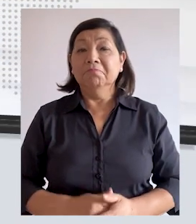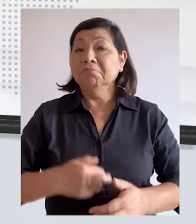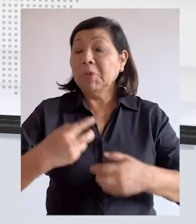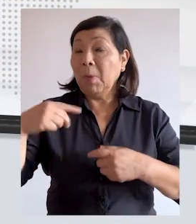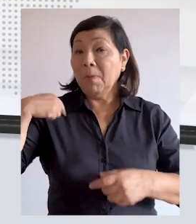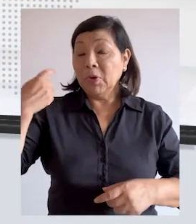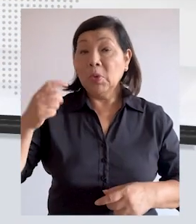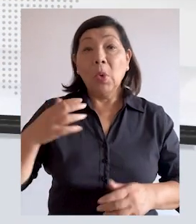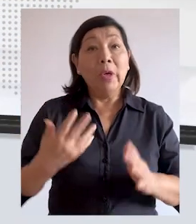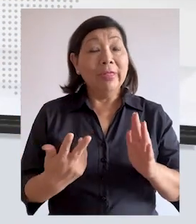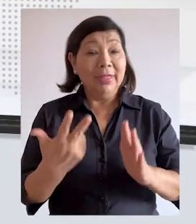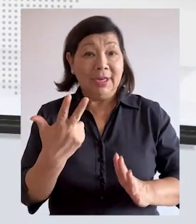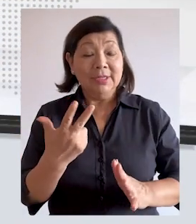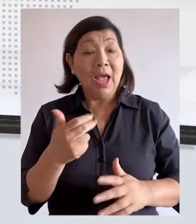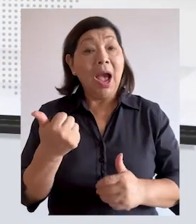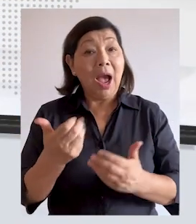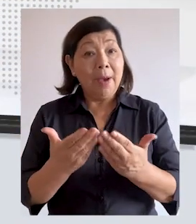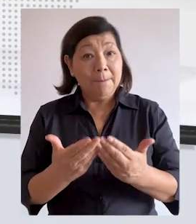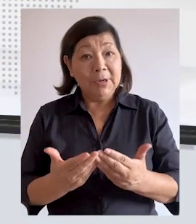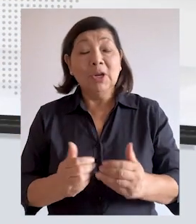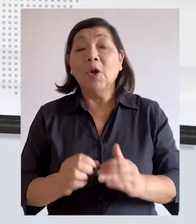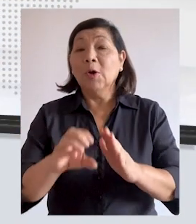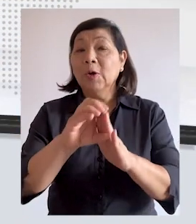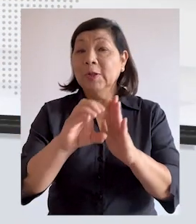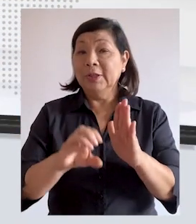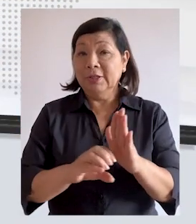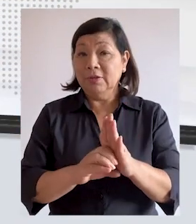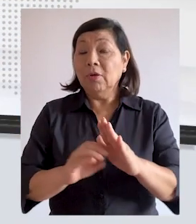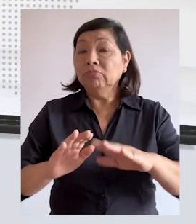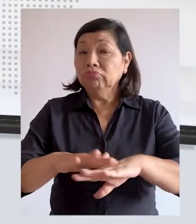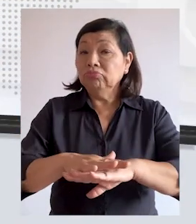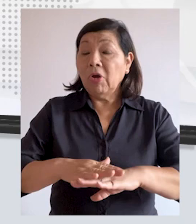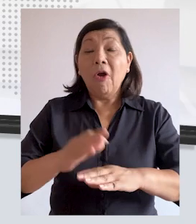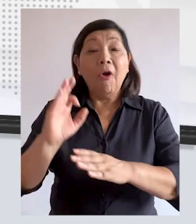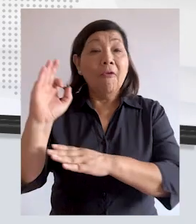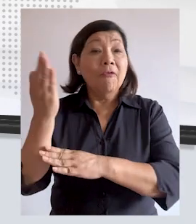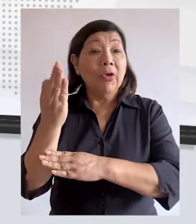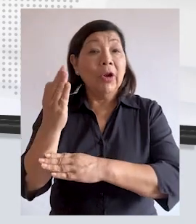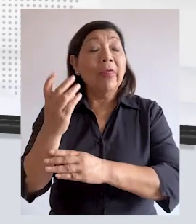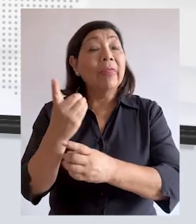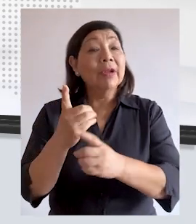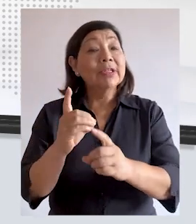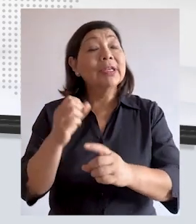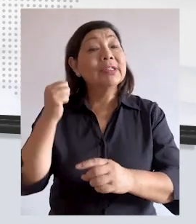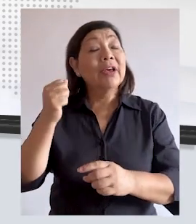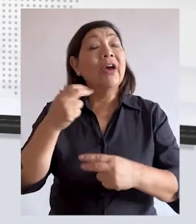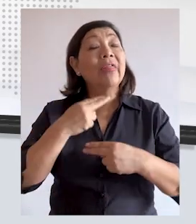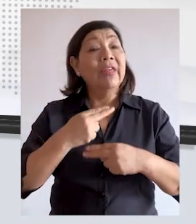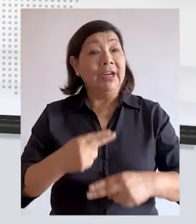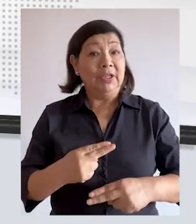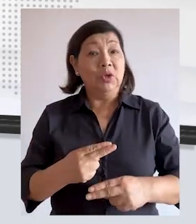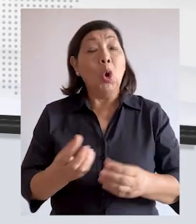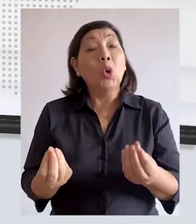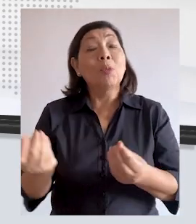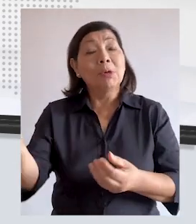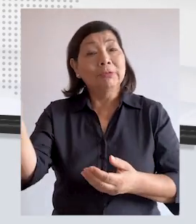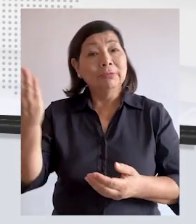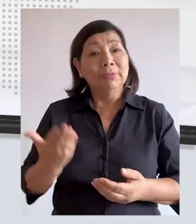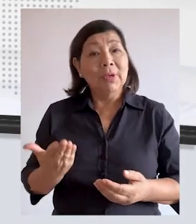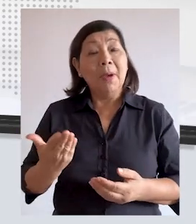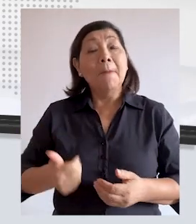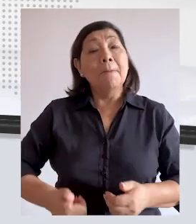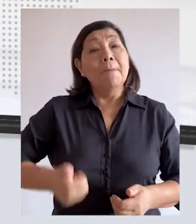El próximo jueves 13 de abril, el Centro de Estudios Constitucionales organizará el Foro Democracia y Estado de Derecho y tendrá como